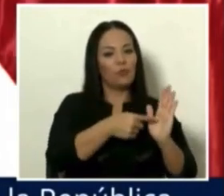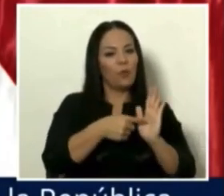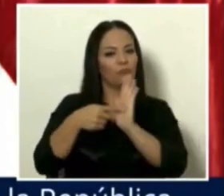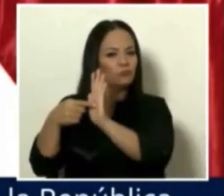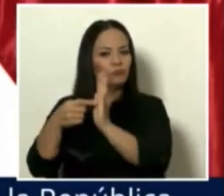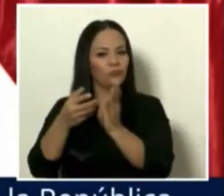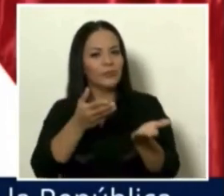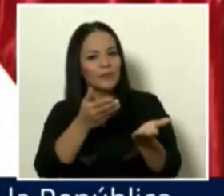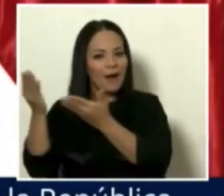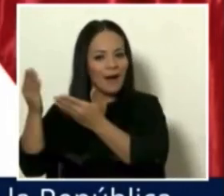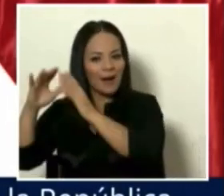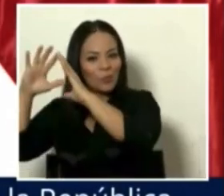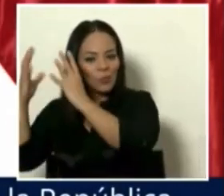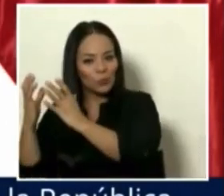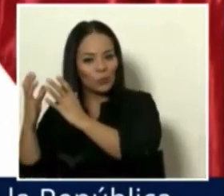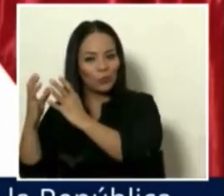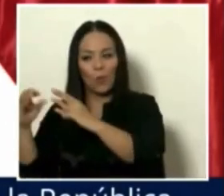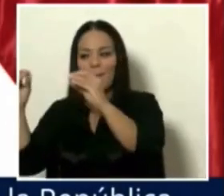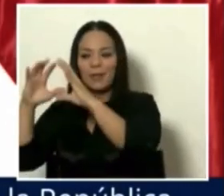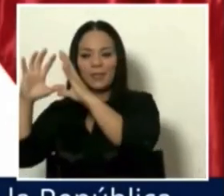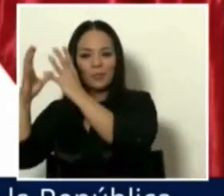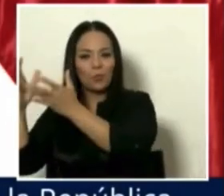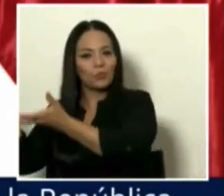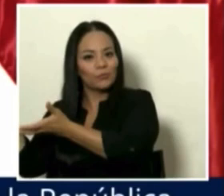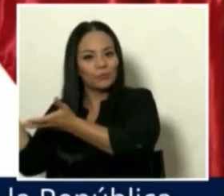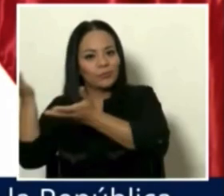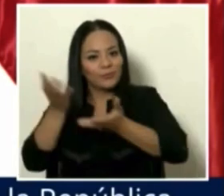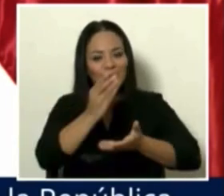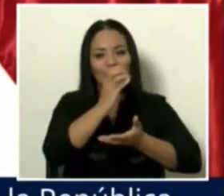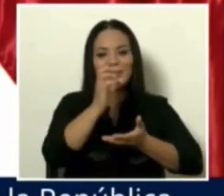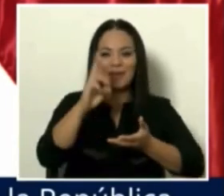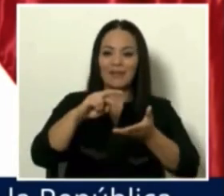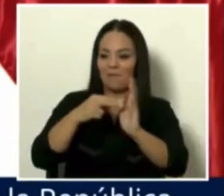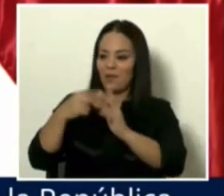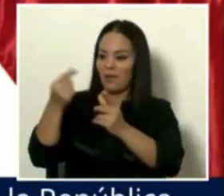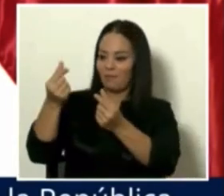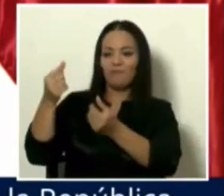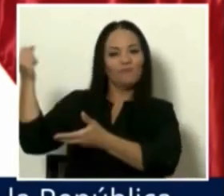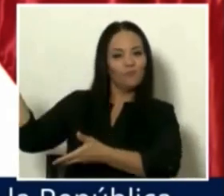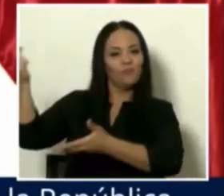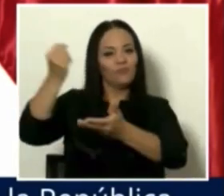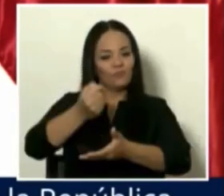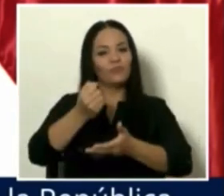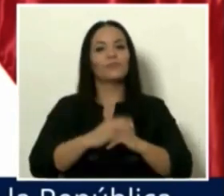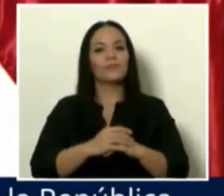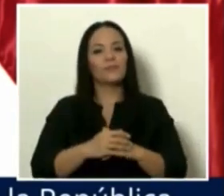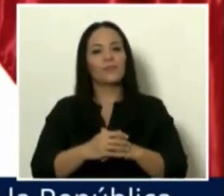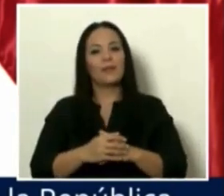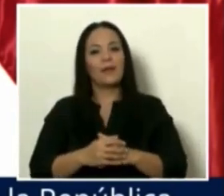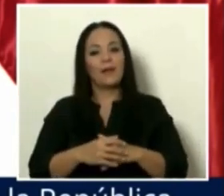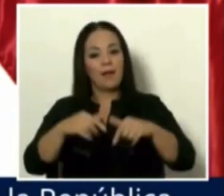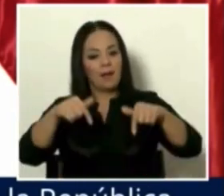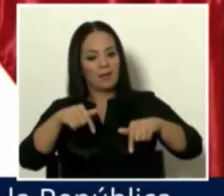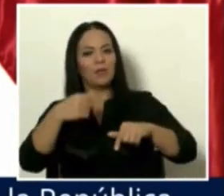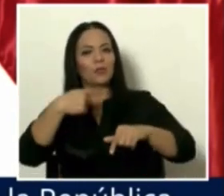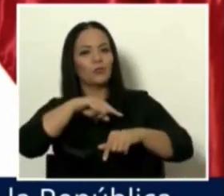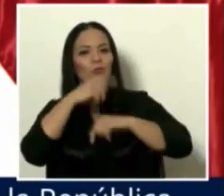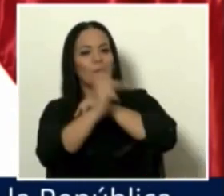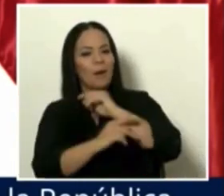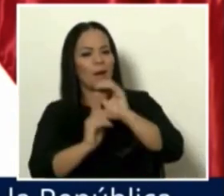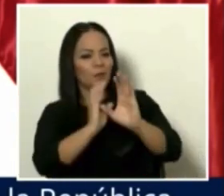a Costa Rica? Inversión extranjera, posicionar nuestra marca país en la conservación del ambiente,